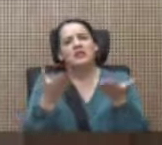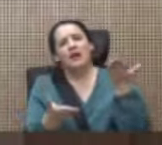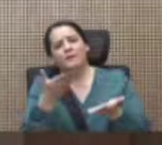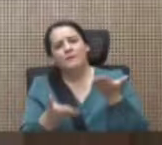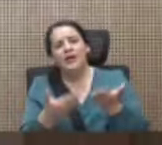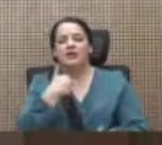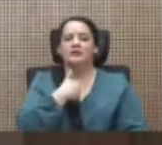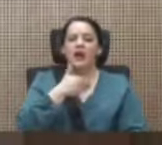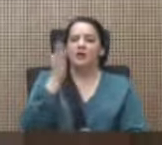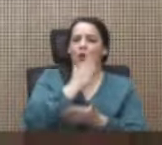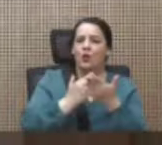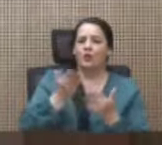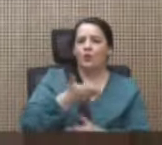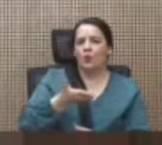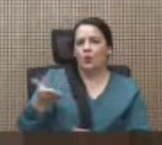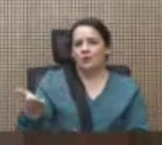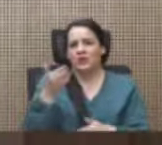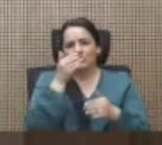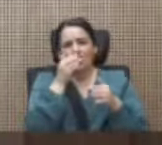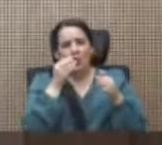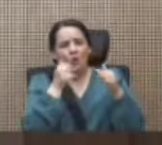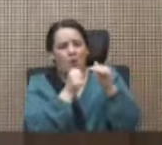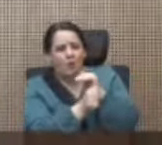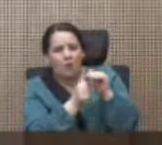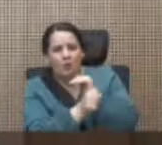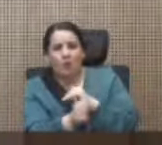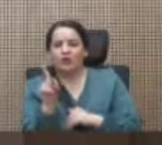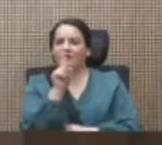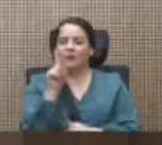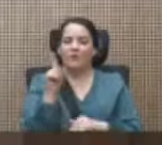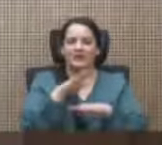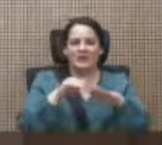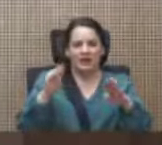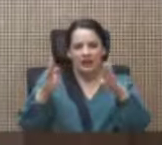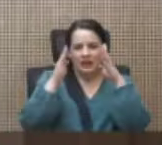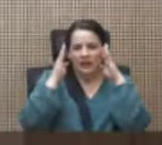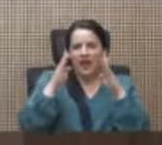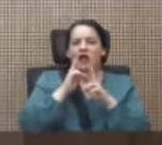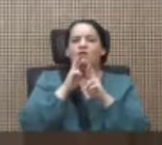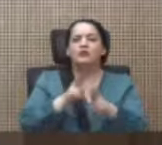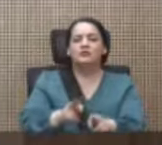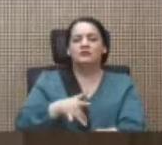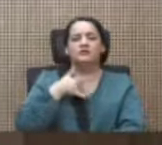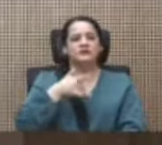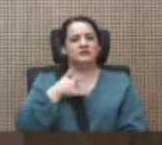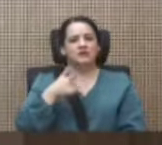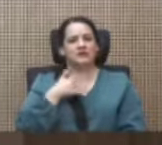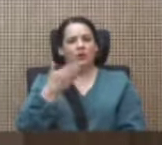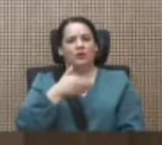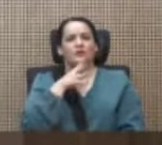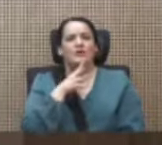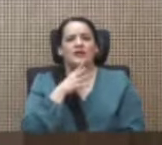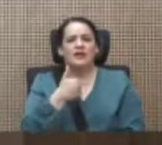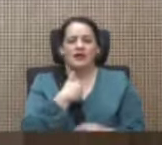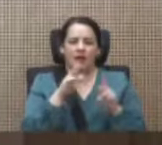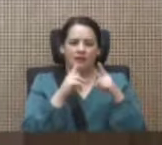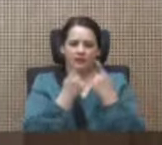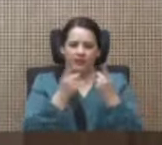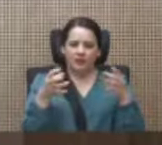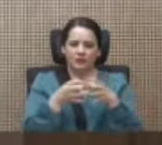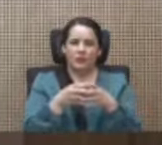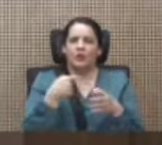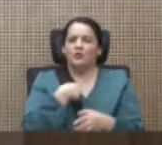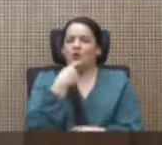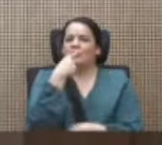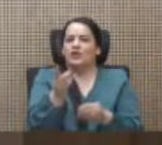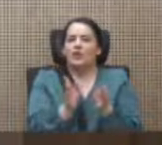hay cosas oscuras y me llama la atención la alusión que sienten cuando se habla de que hay fracciones porque lo digo